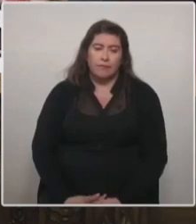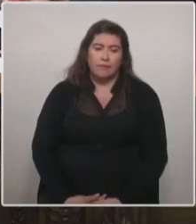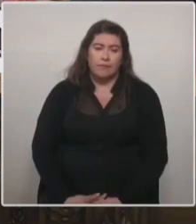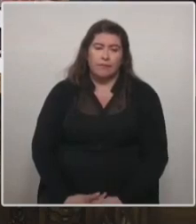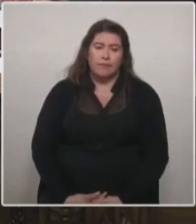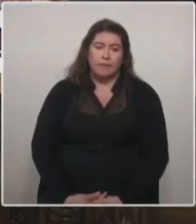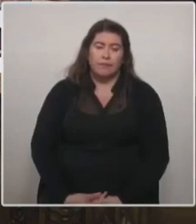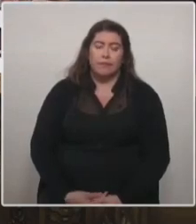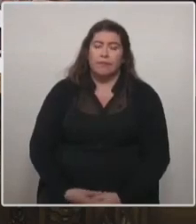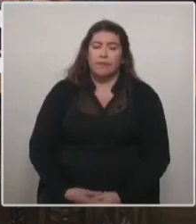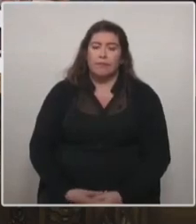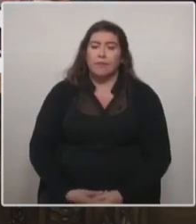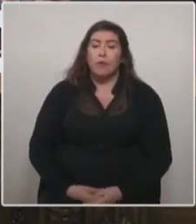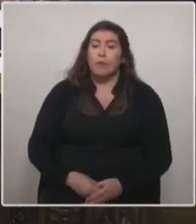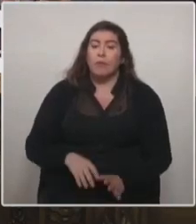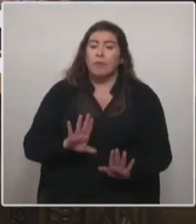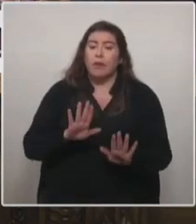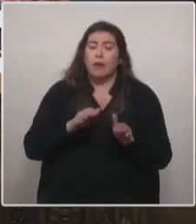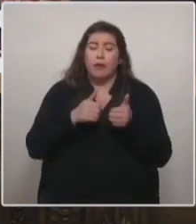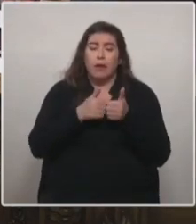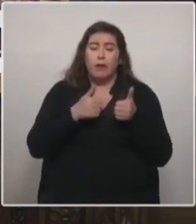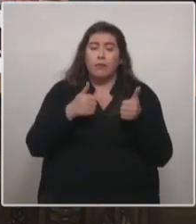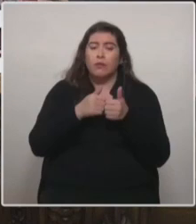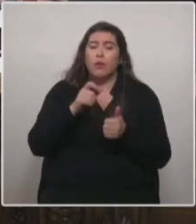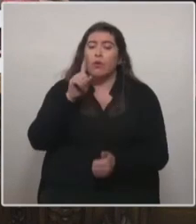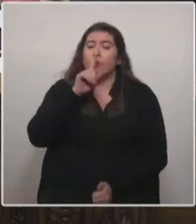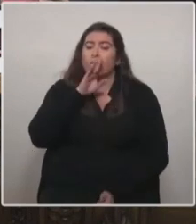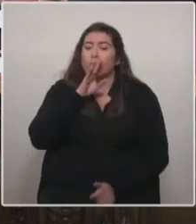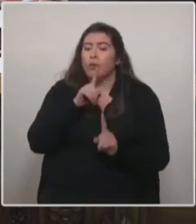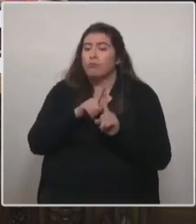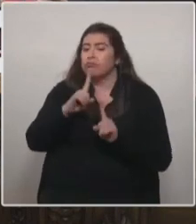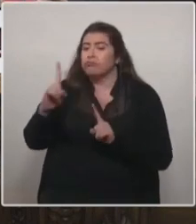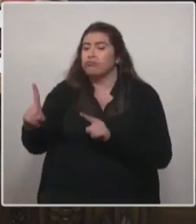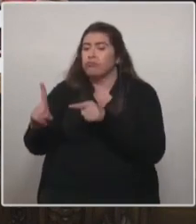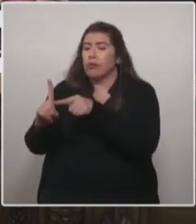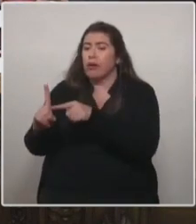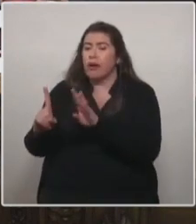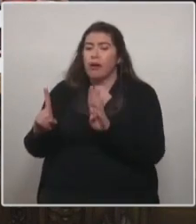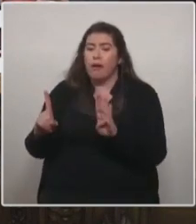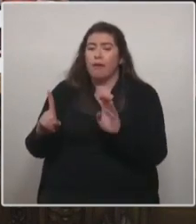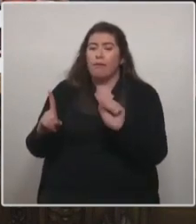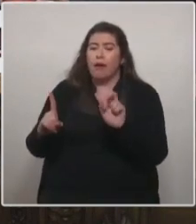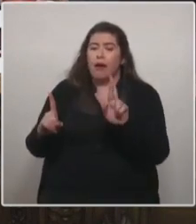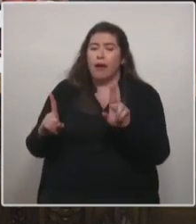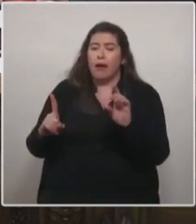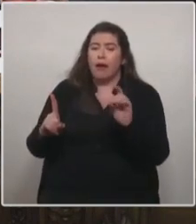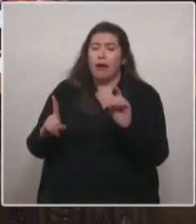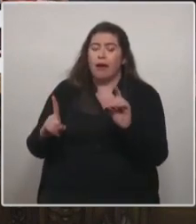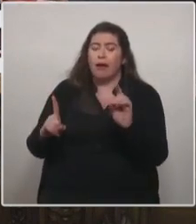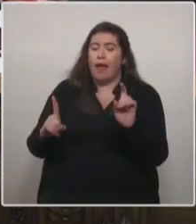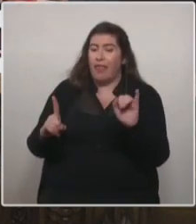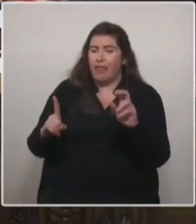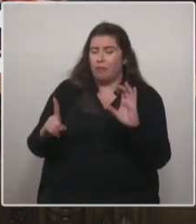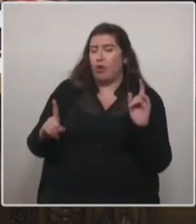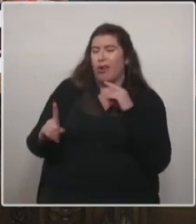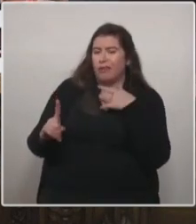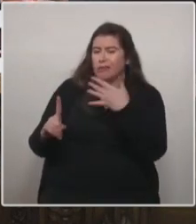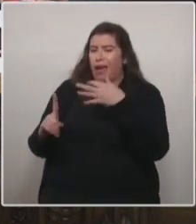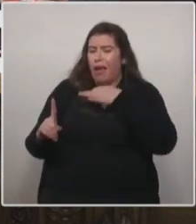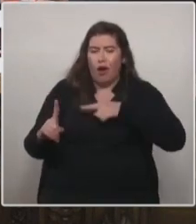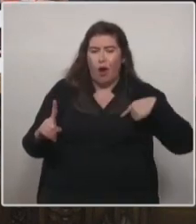La mesa le concede por un minuto la palabra al Comisional Baradit por el hecho de haber sido interpelado. Por un minuto.